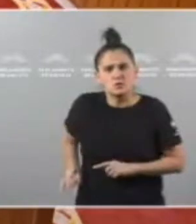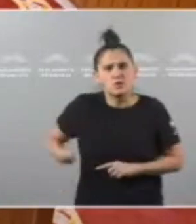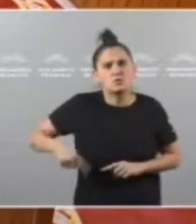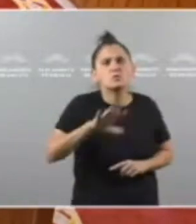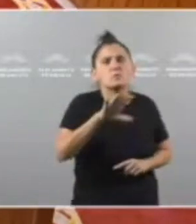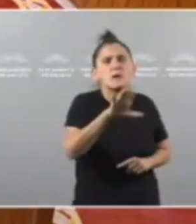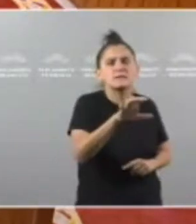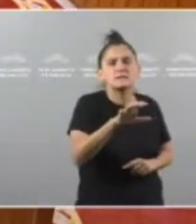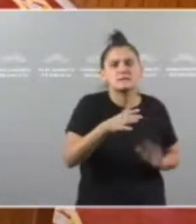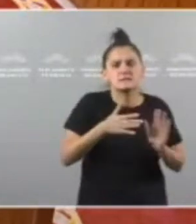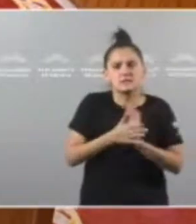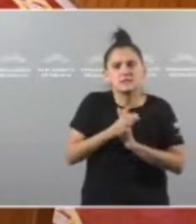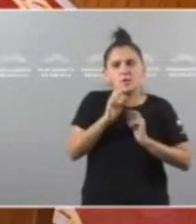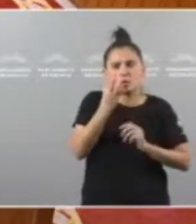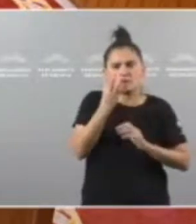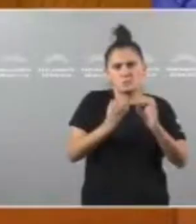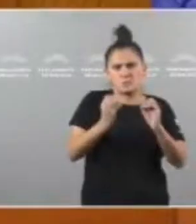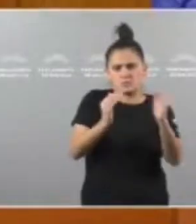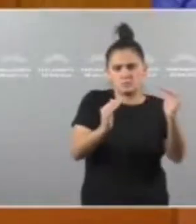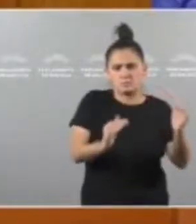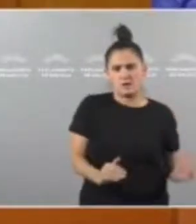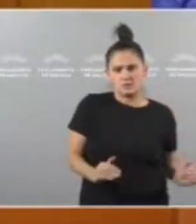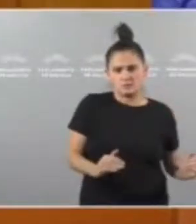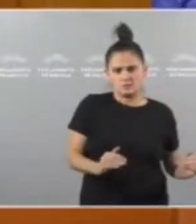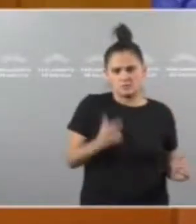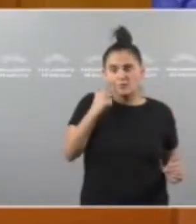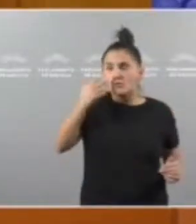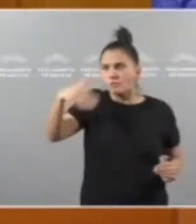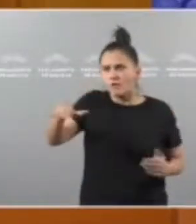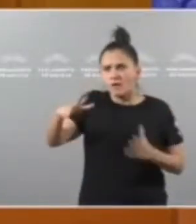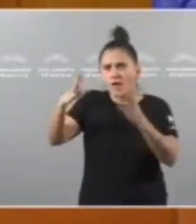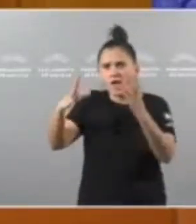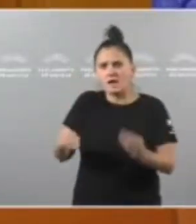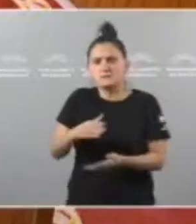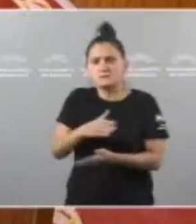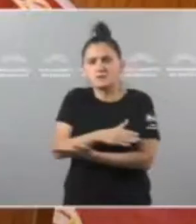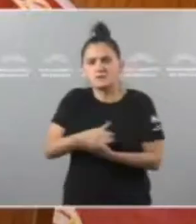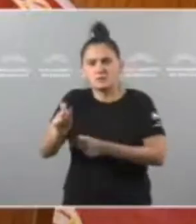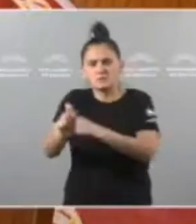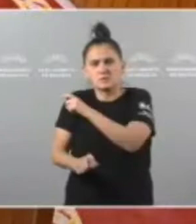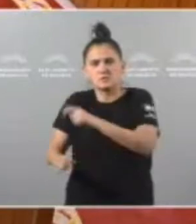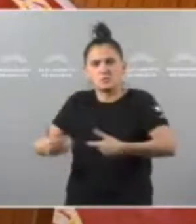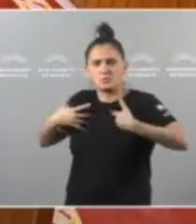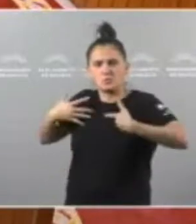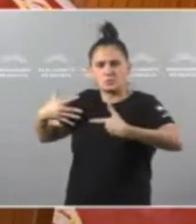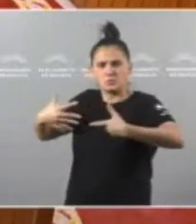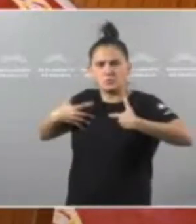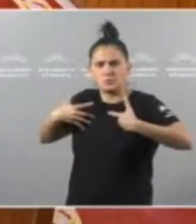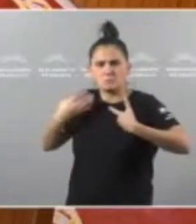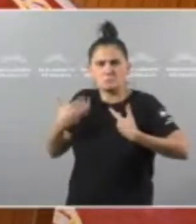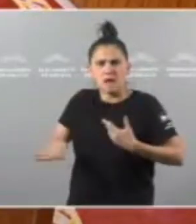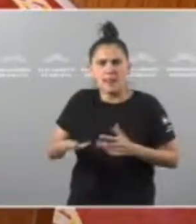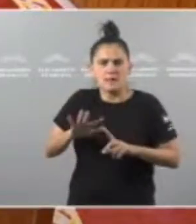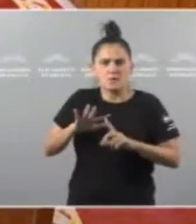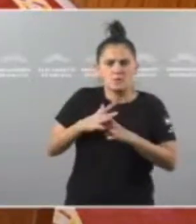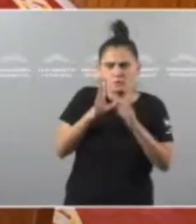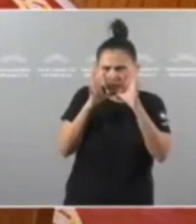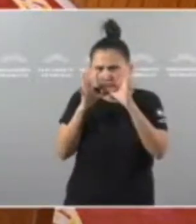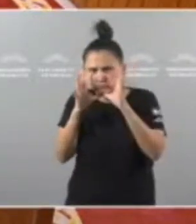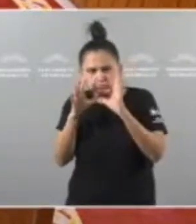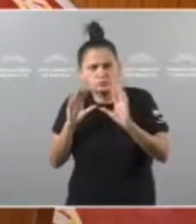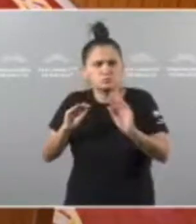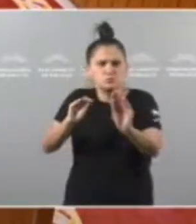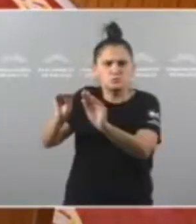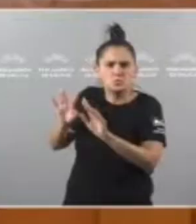Menos dun 4% Hai fora, hai miles de persoas que están pasando moi mal Que teñen unha